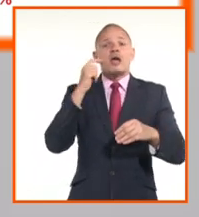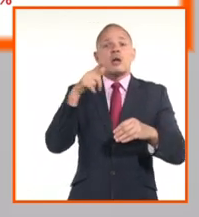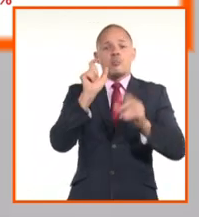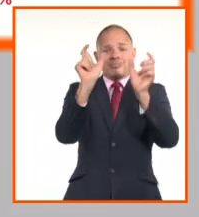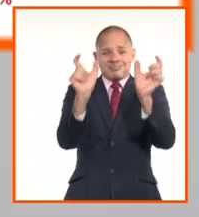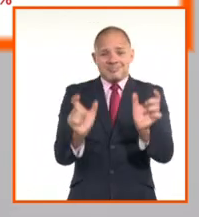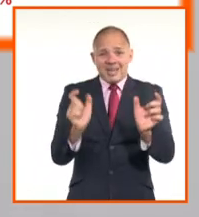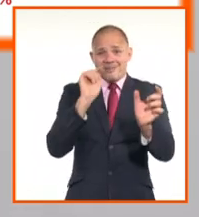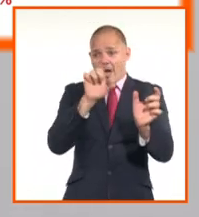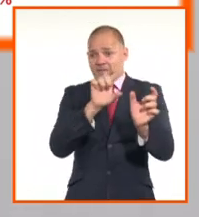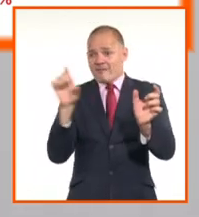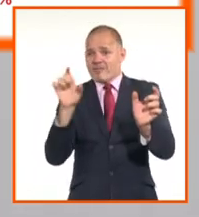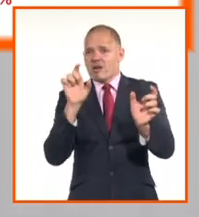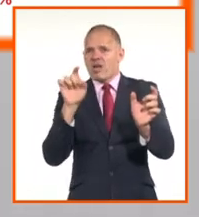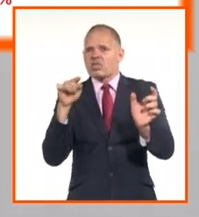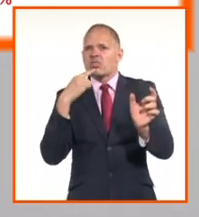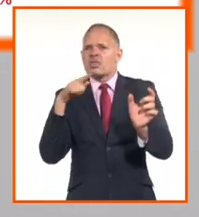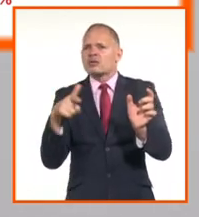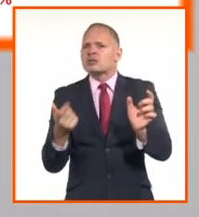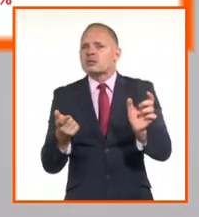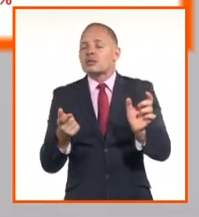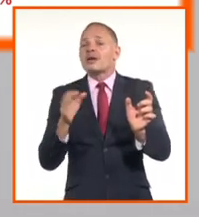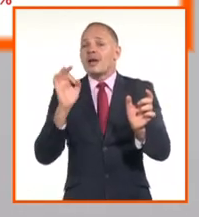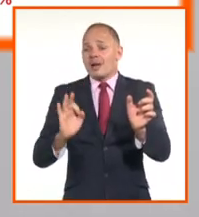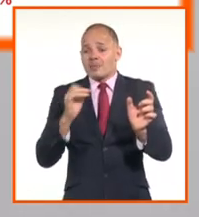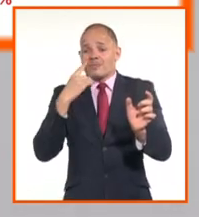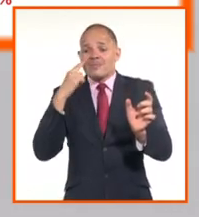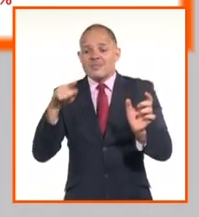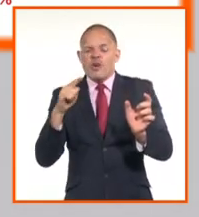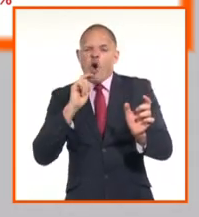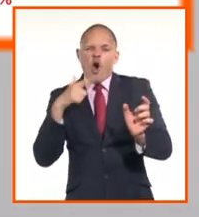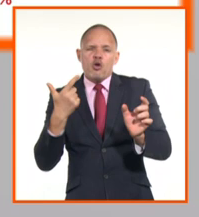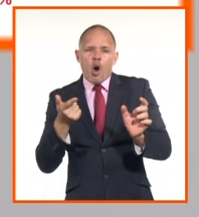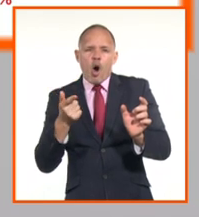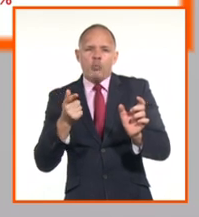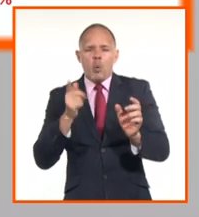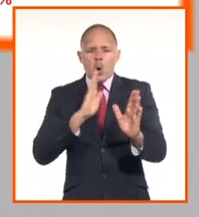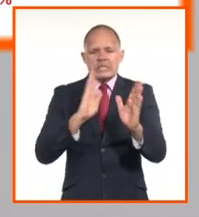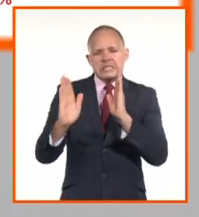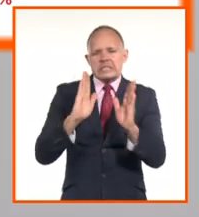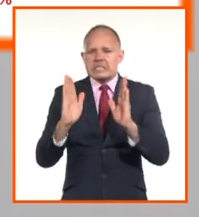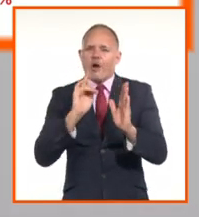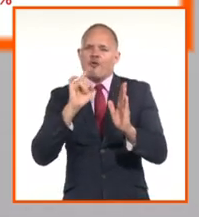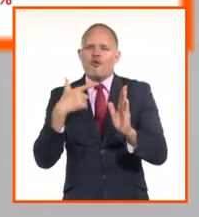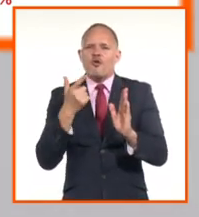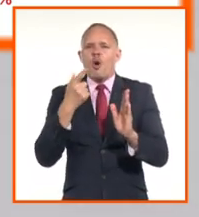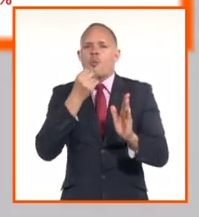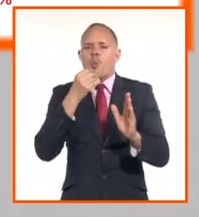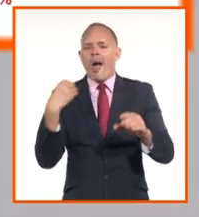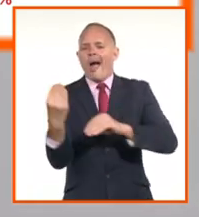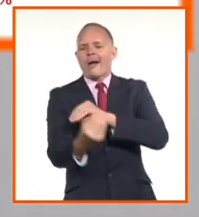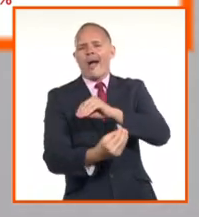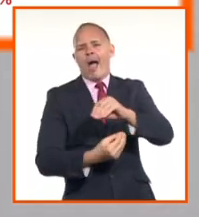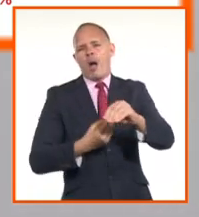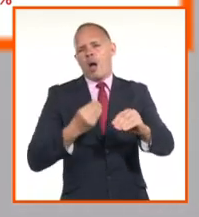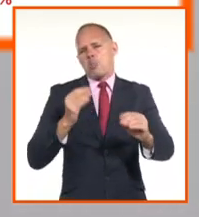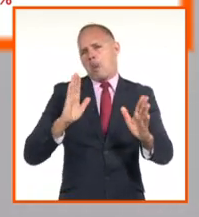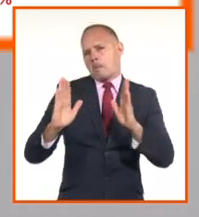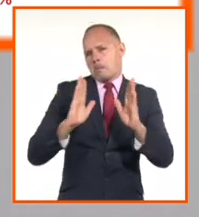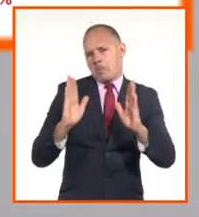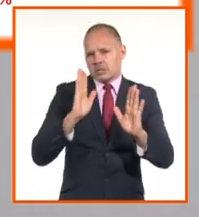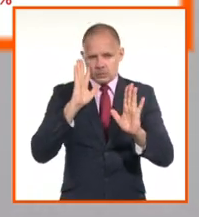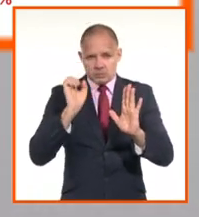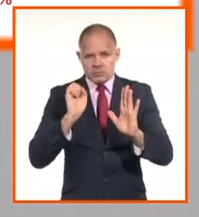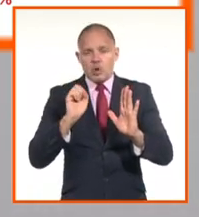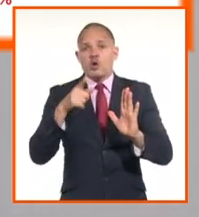el sistema financiero teniendo en cuenta los márgenes. Como estamos hablando de compra, y había explicado Alejandro que siempre tiene que haber un